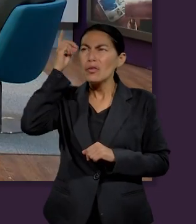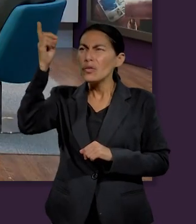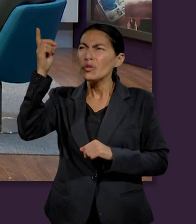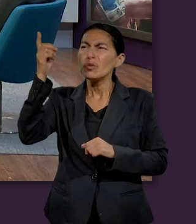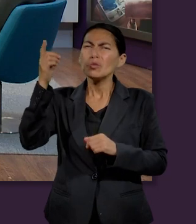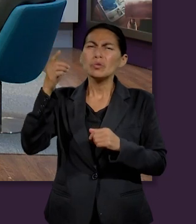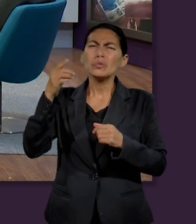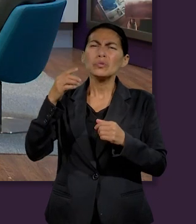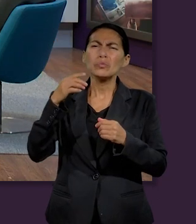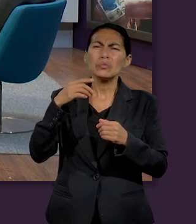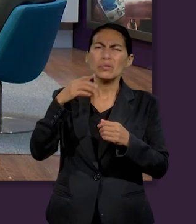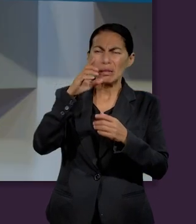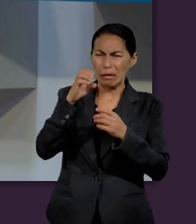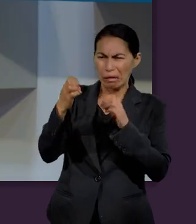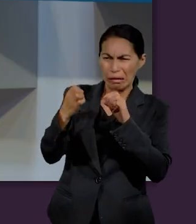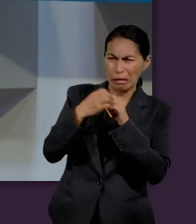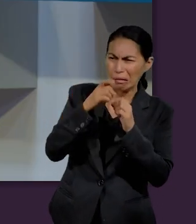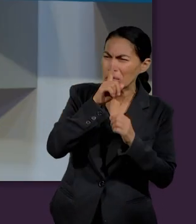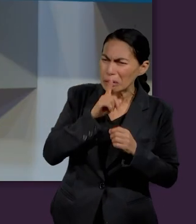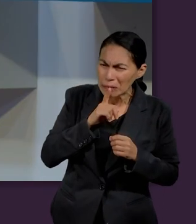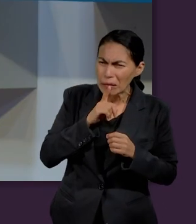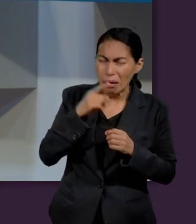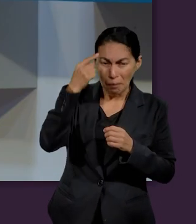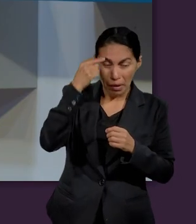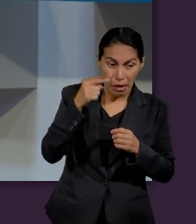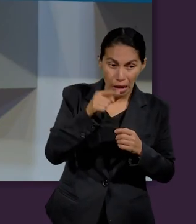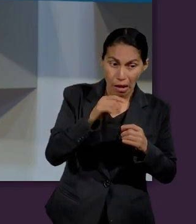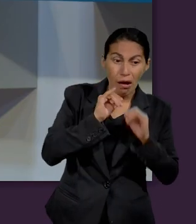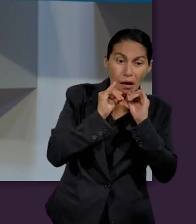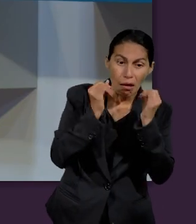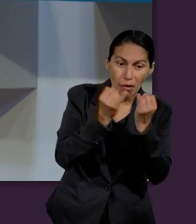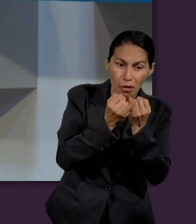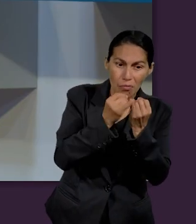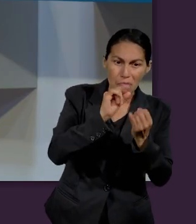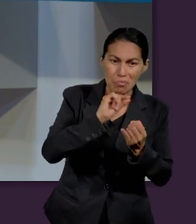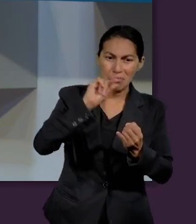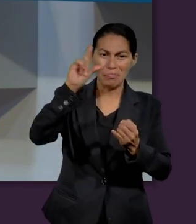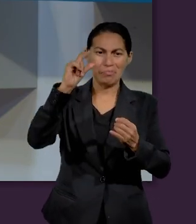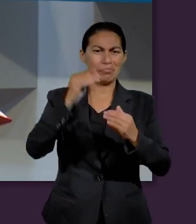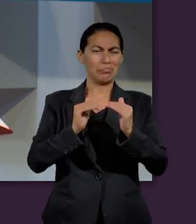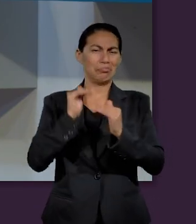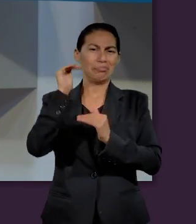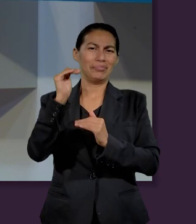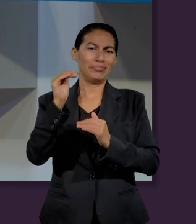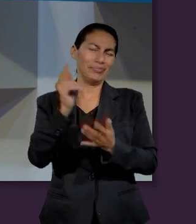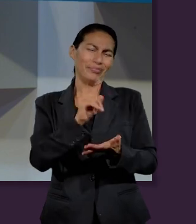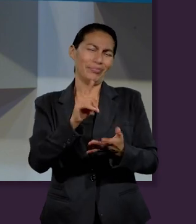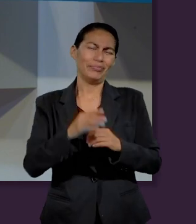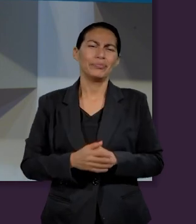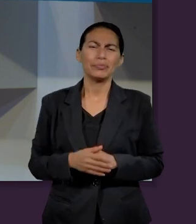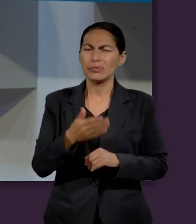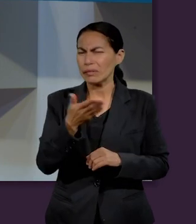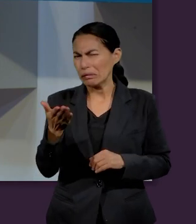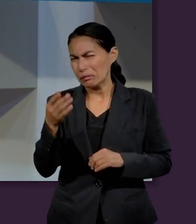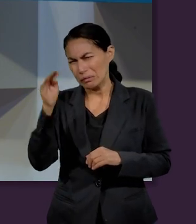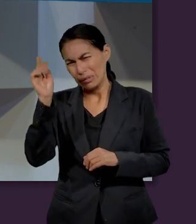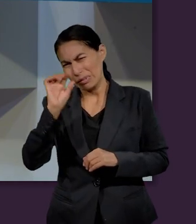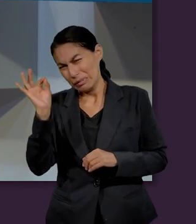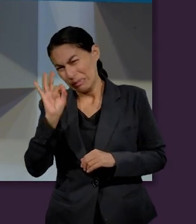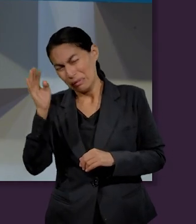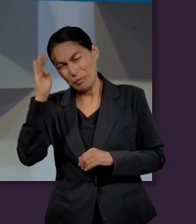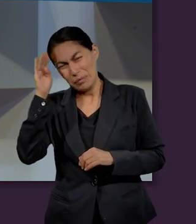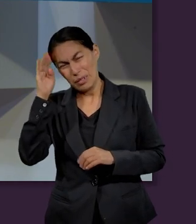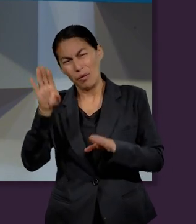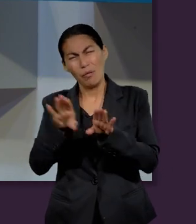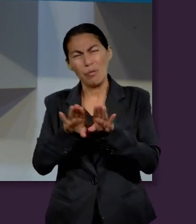bendición. Y de hecho el engaño tiene que ver con ustedes recordaremos un poquito la historia, la vulnerabilidad que en